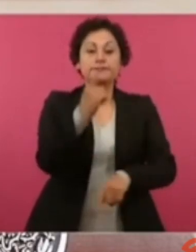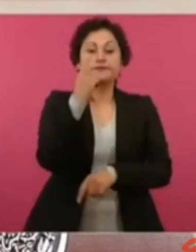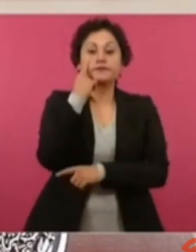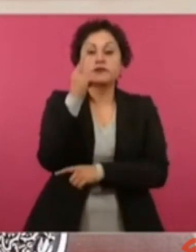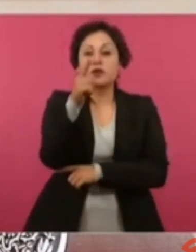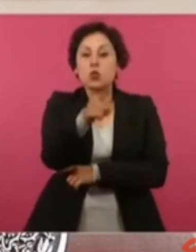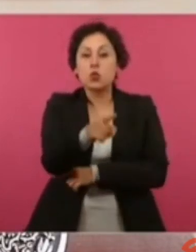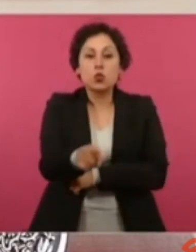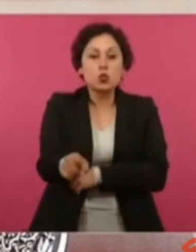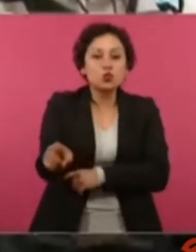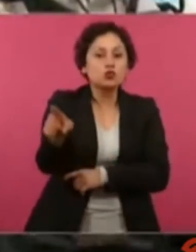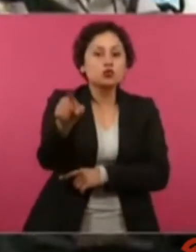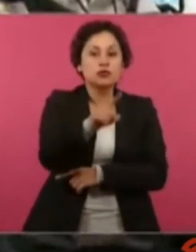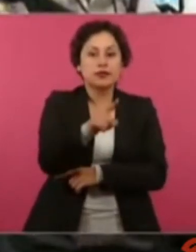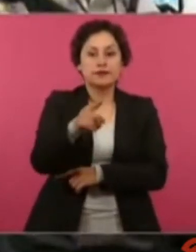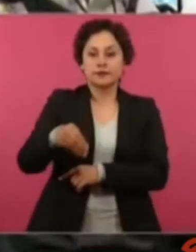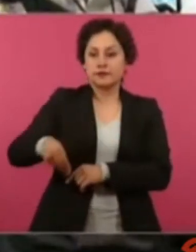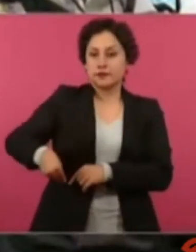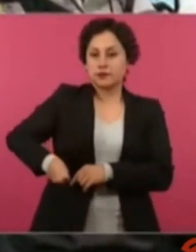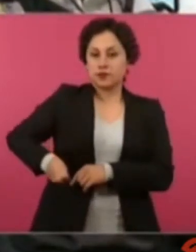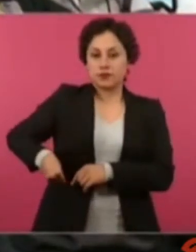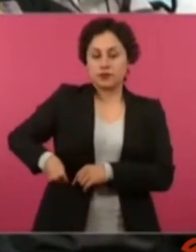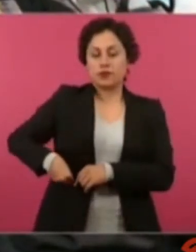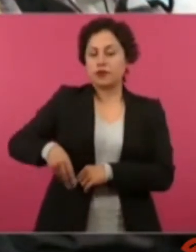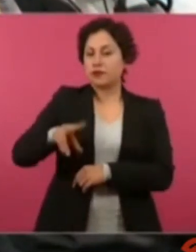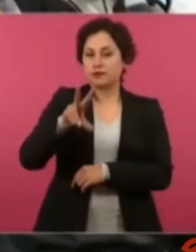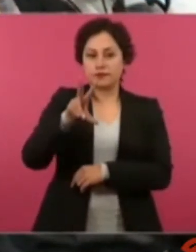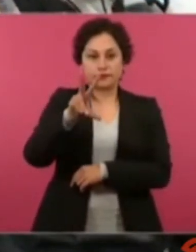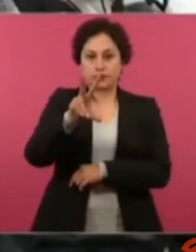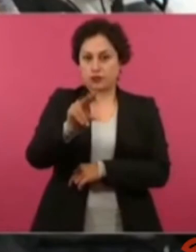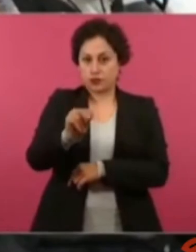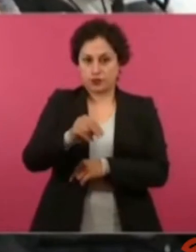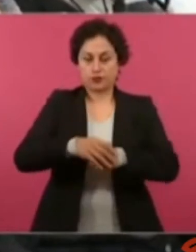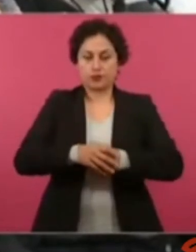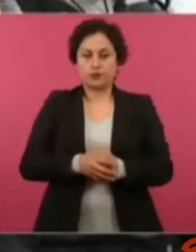la culpa para la gente.